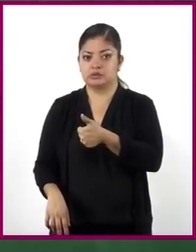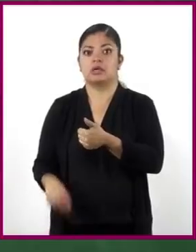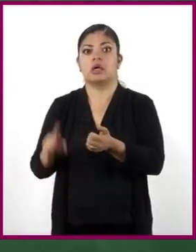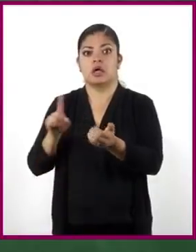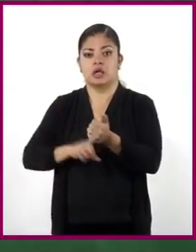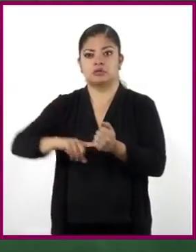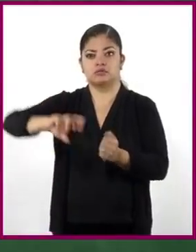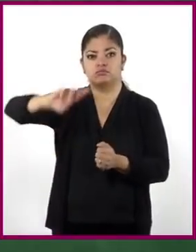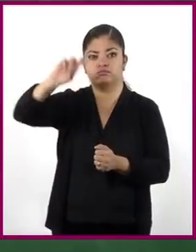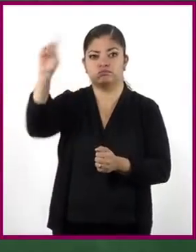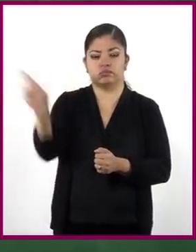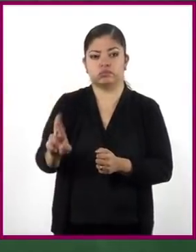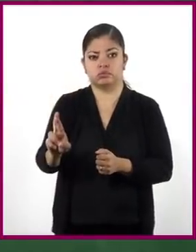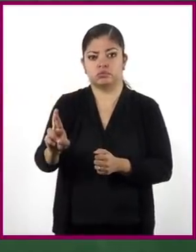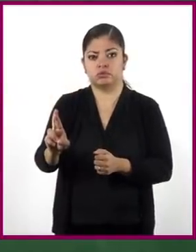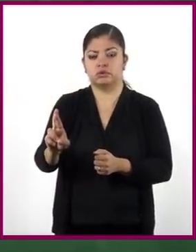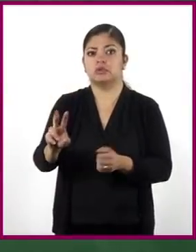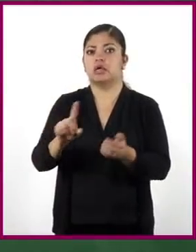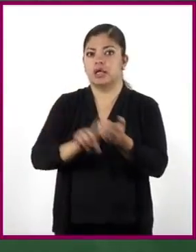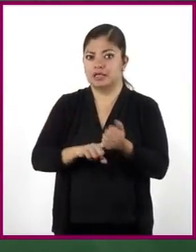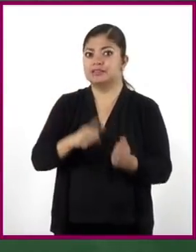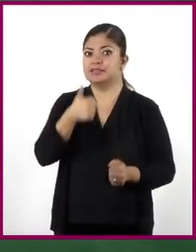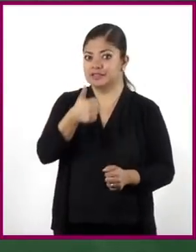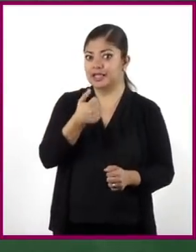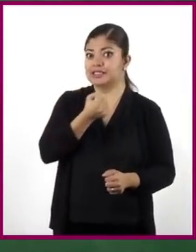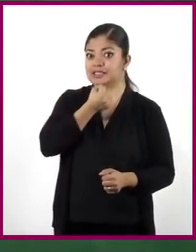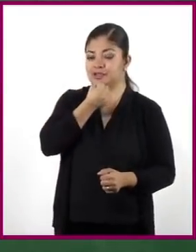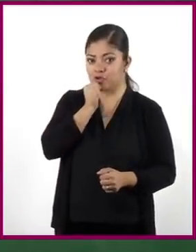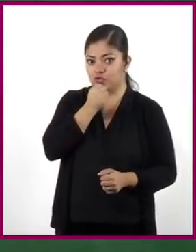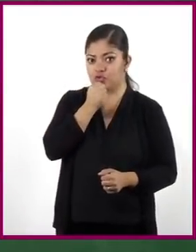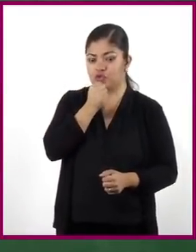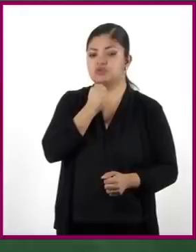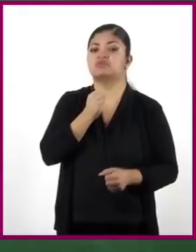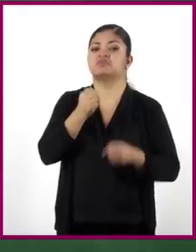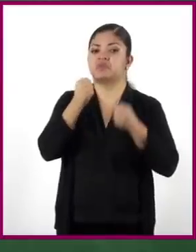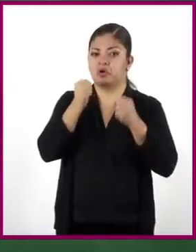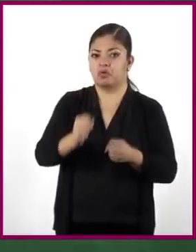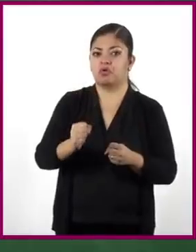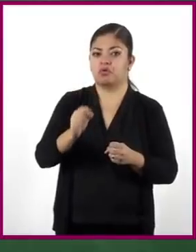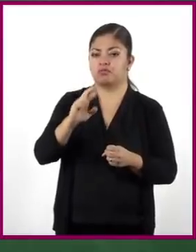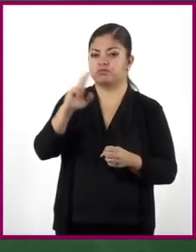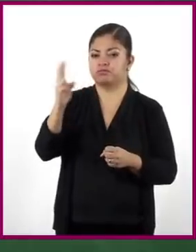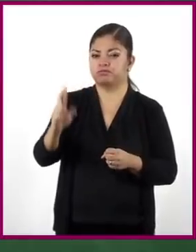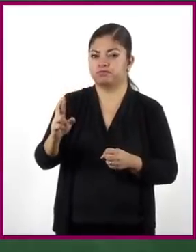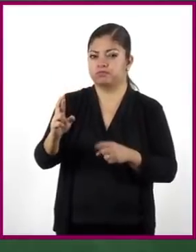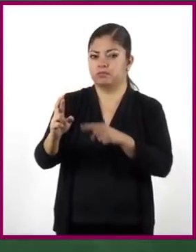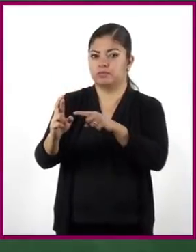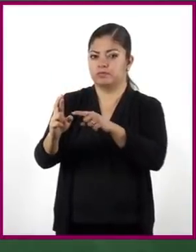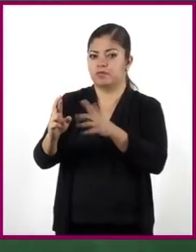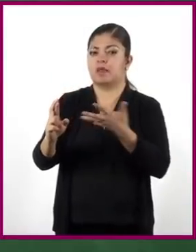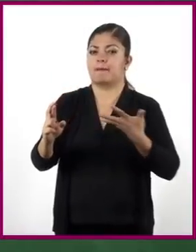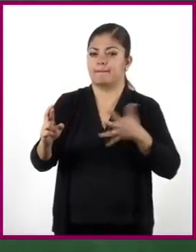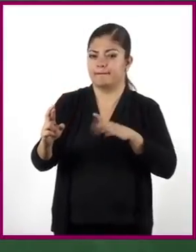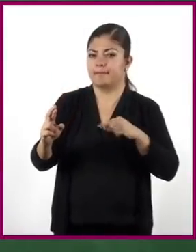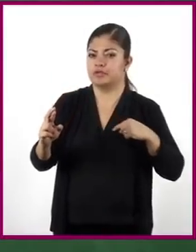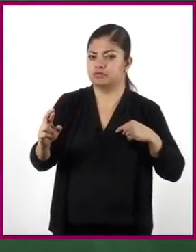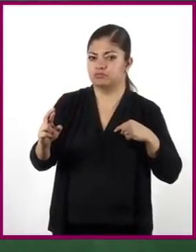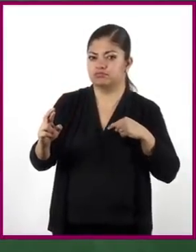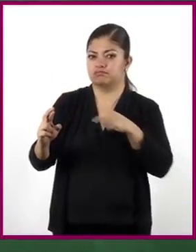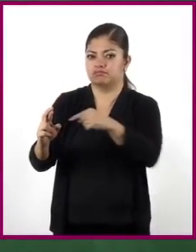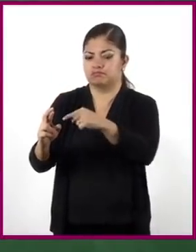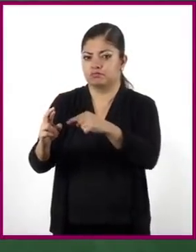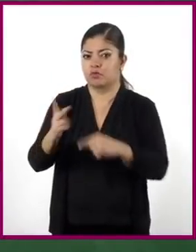el estruendo y decir que, como fueron 6 segundos, entonces el rayo cayó a, sí, aproximadamente,